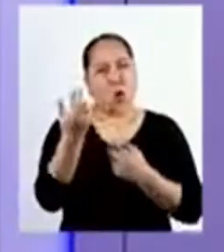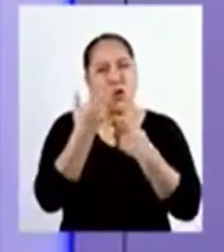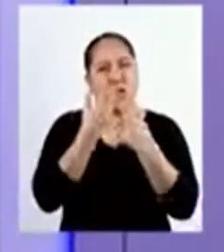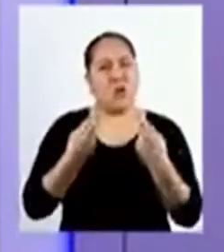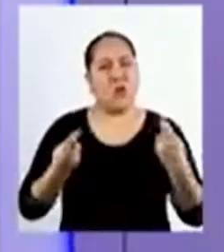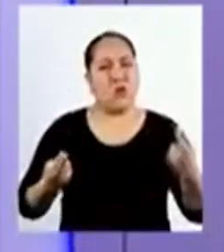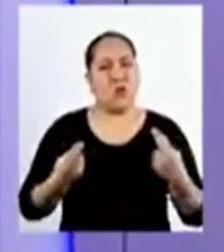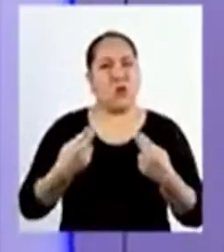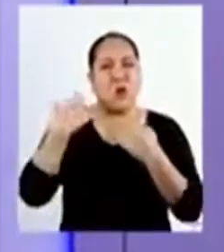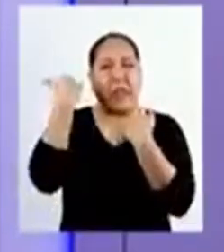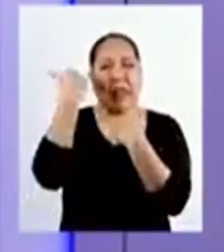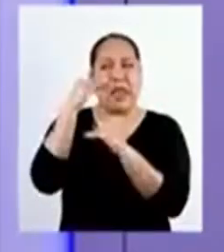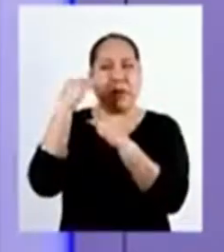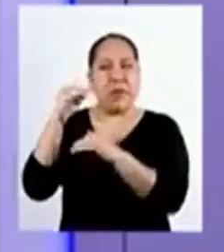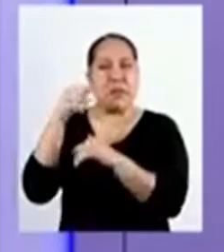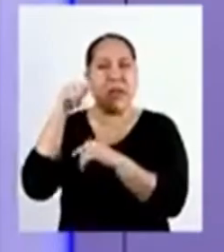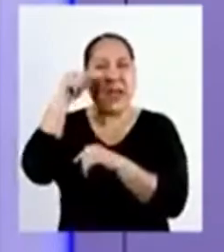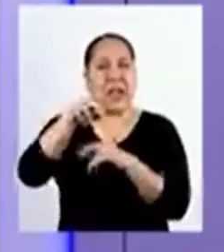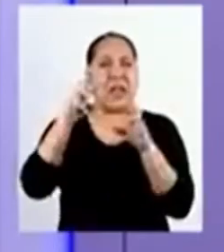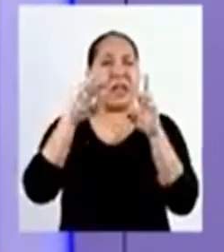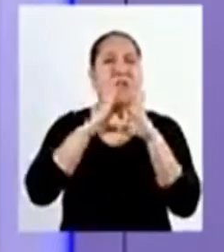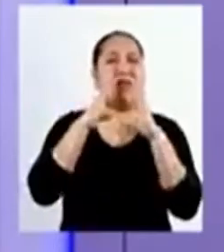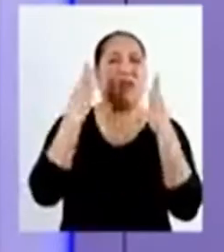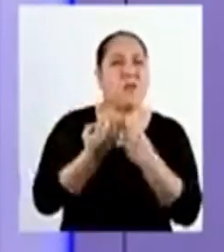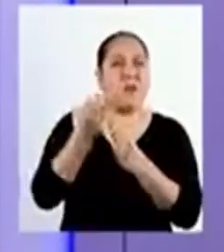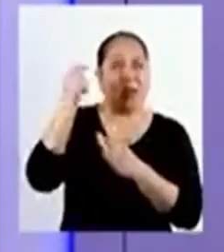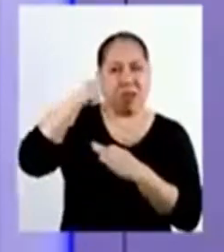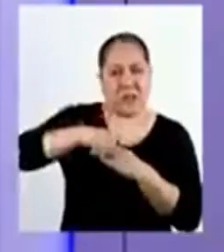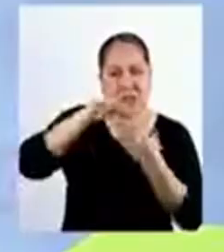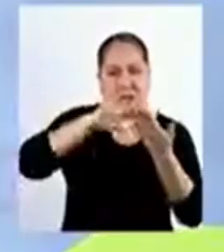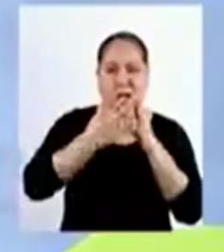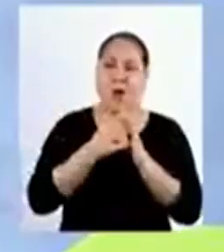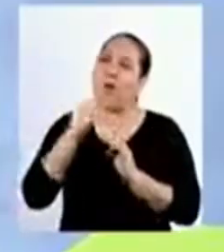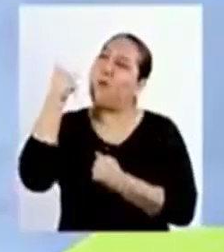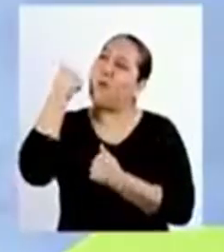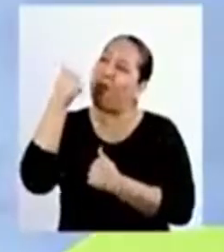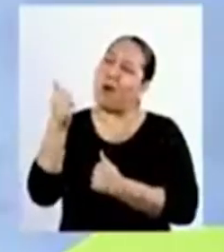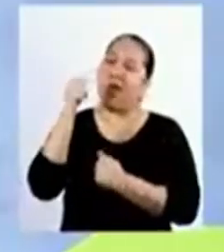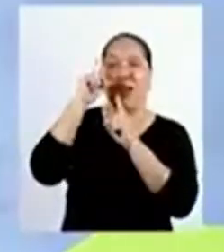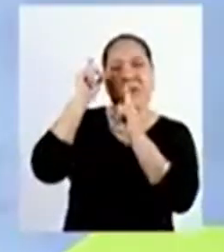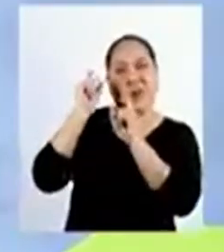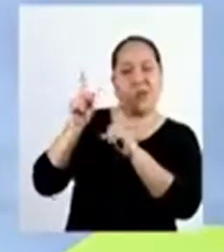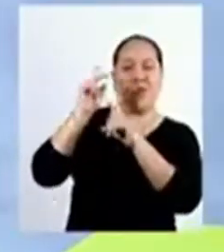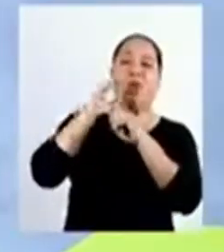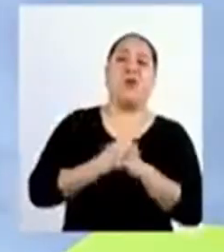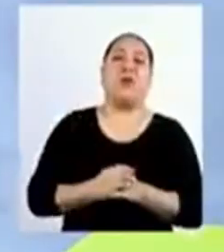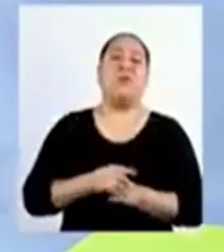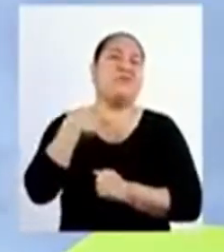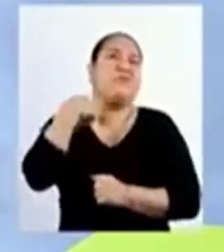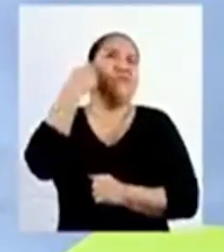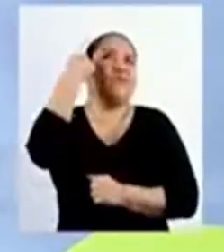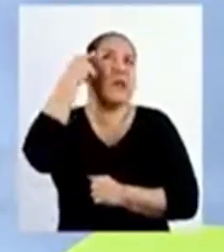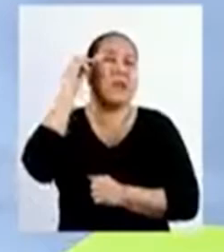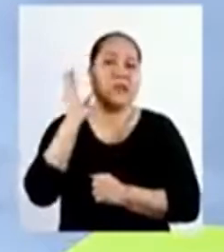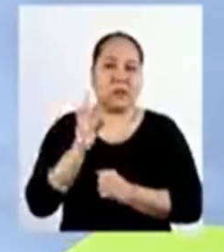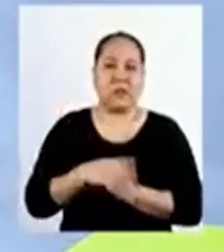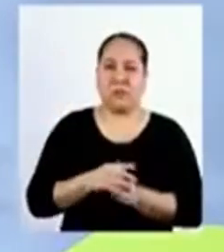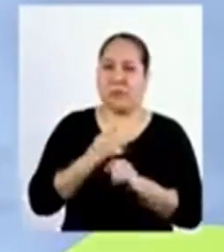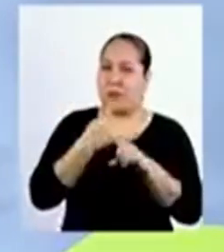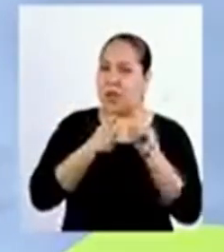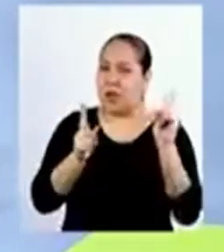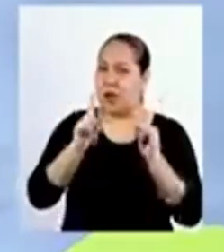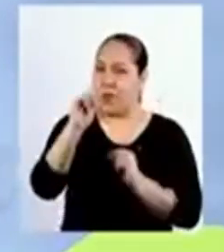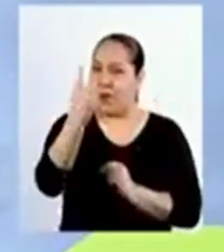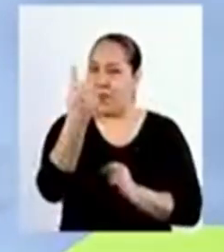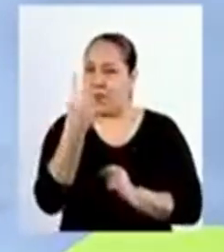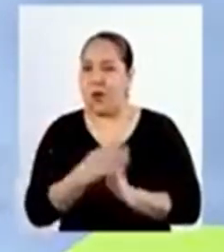recursos escasean en las familias de nuestra comunidad? ¡Muy buena pregunta! Se me ocurre algo, pero